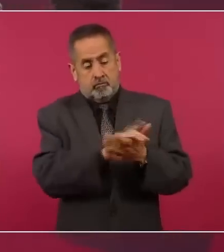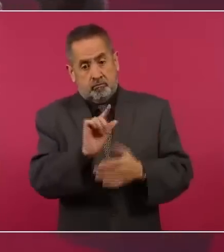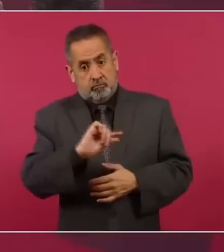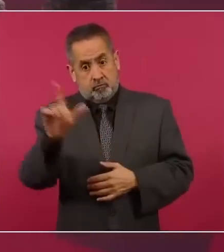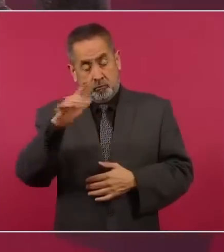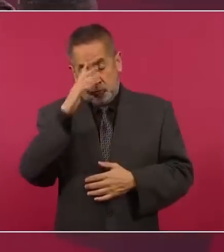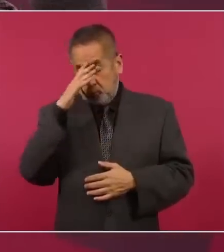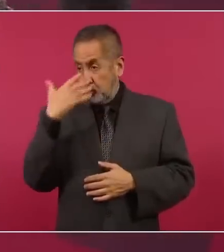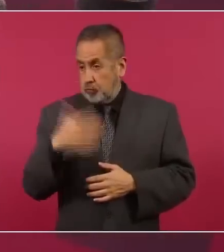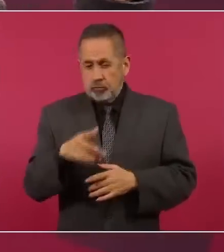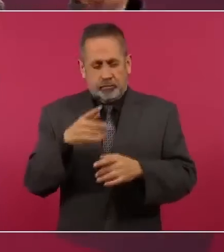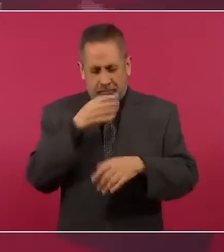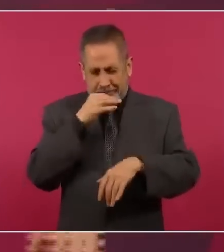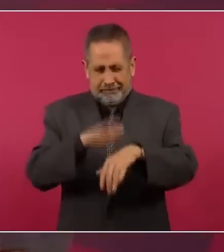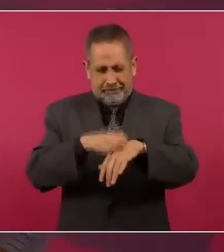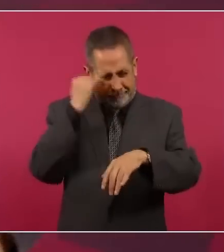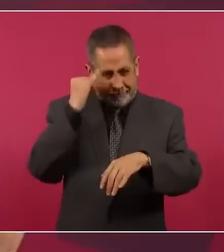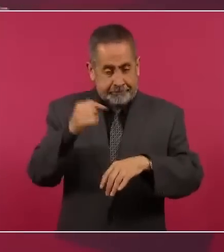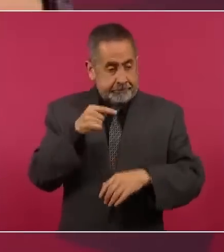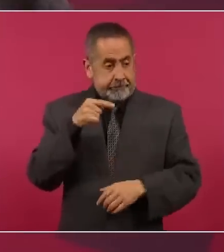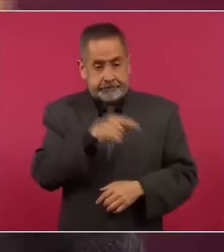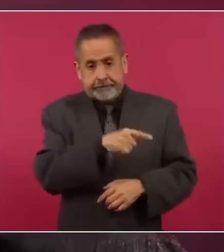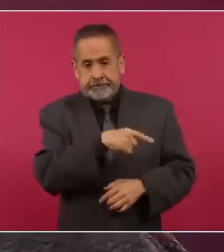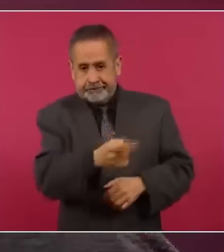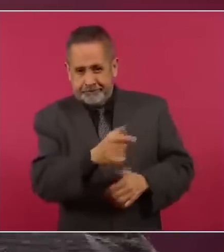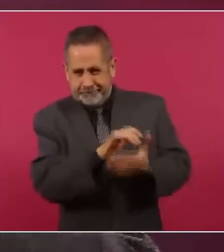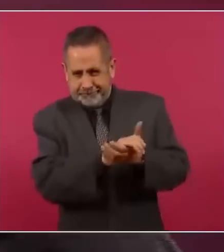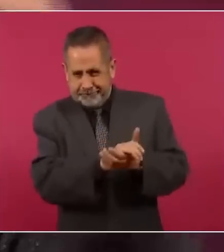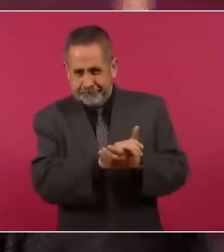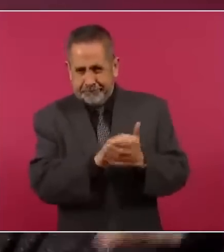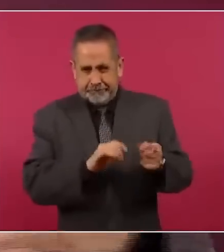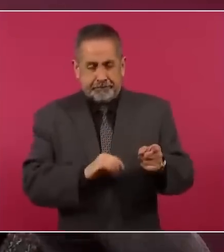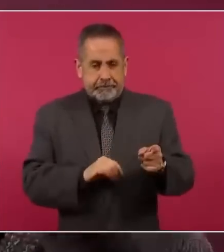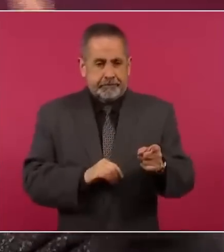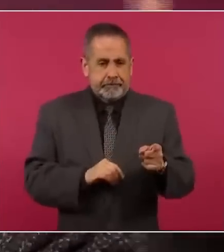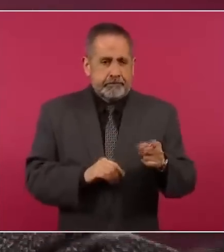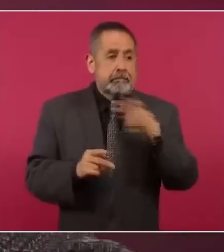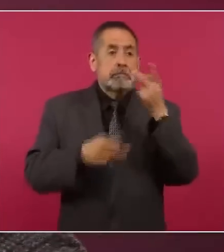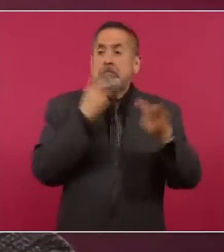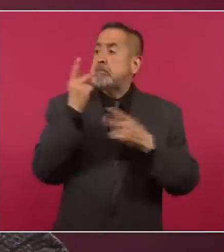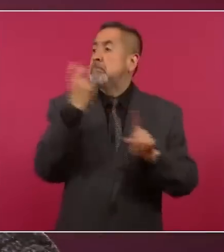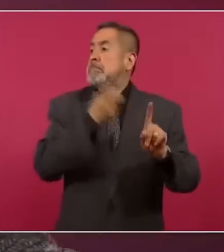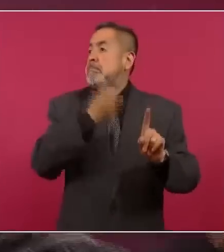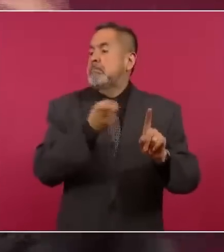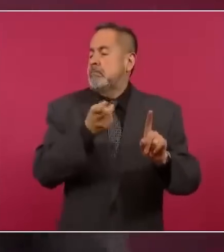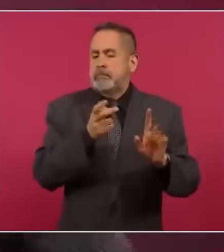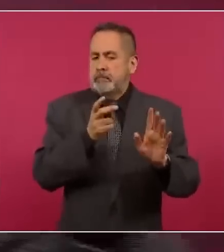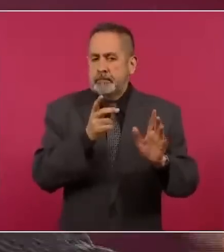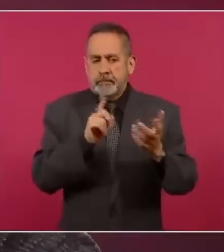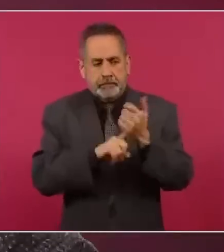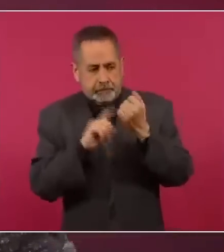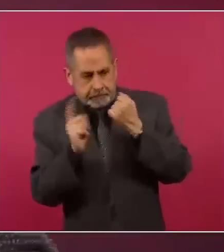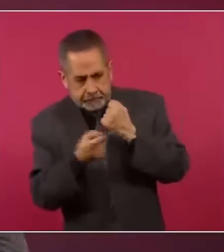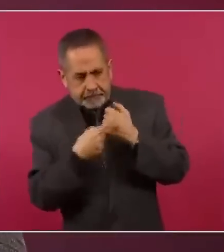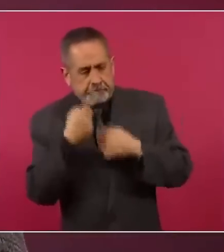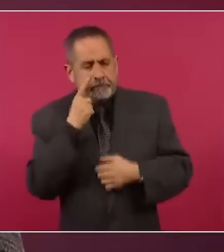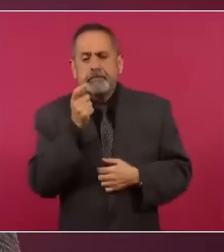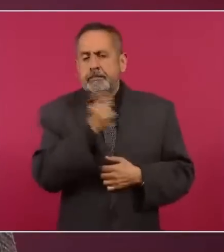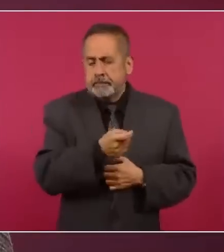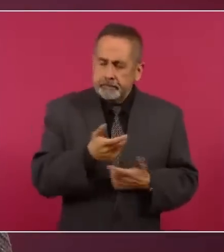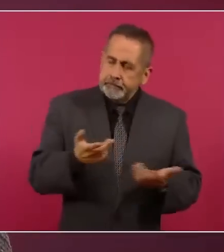tengan una idea, porque se habla de las personas y volvemos a lo mismo,